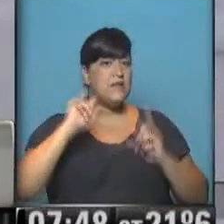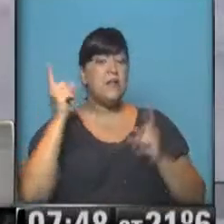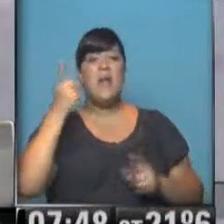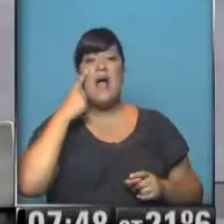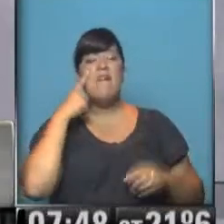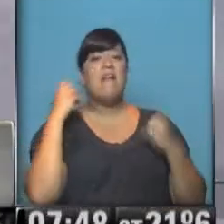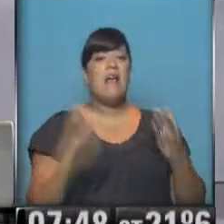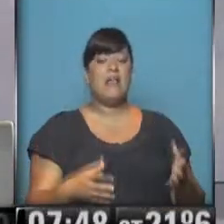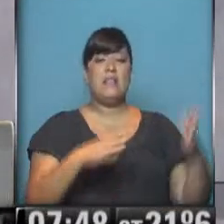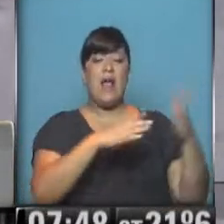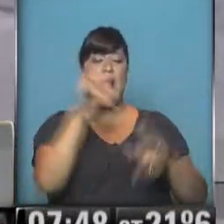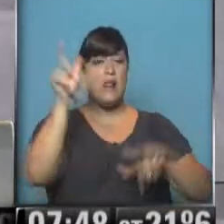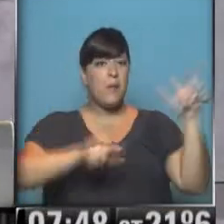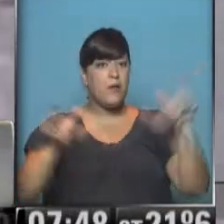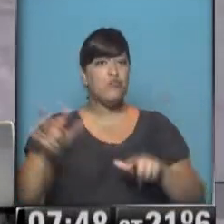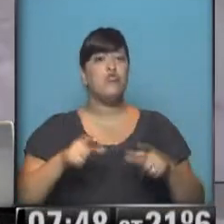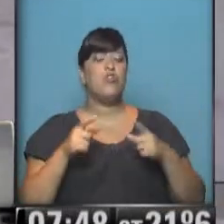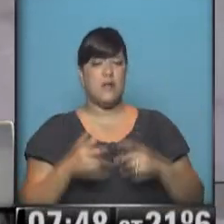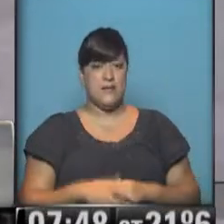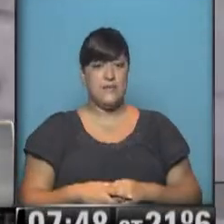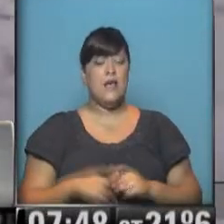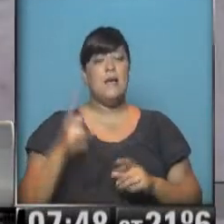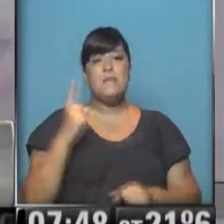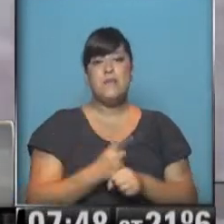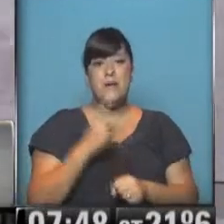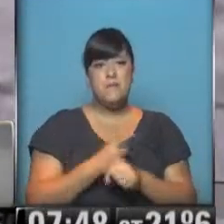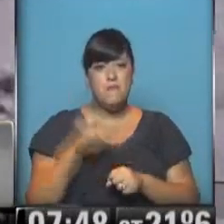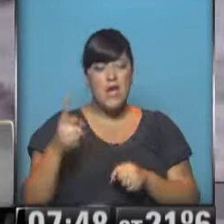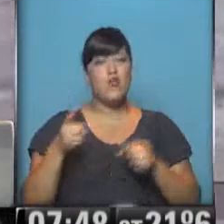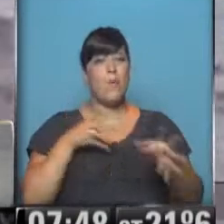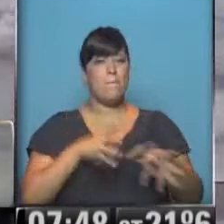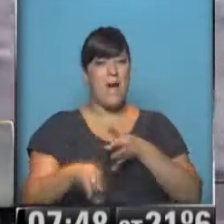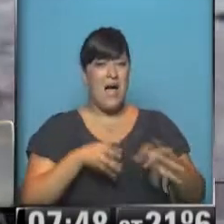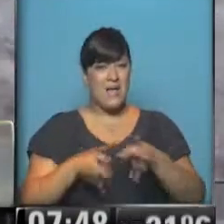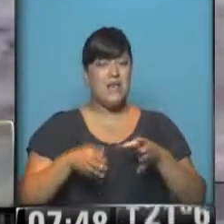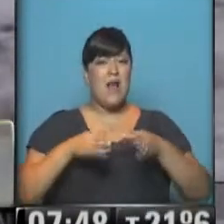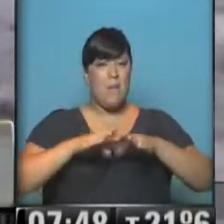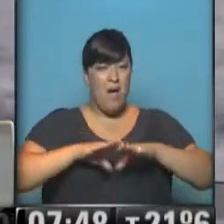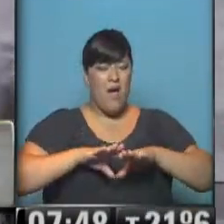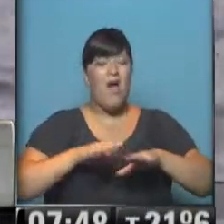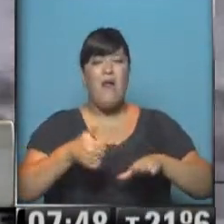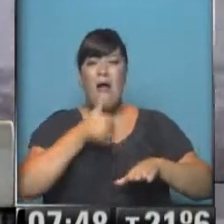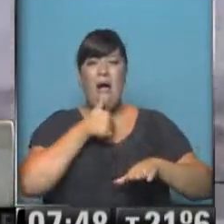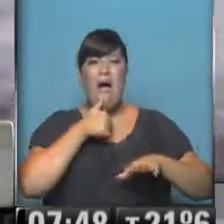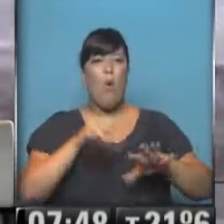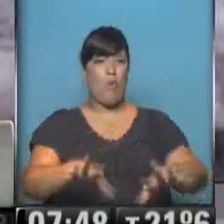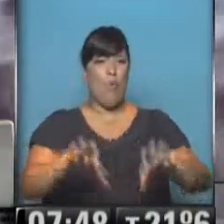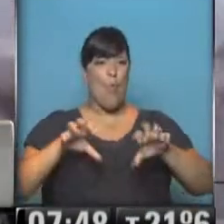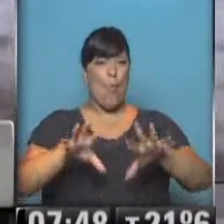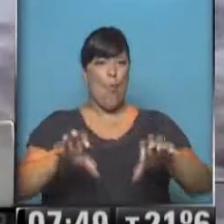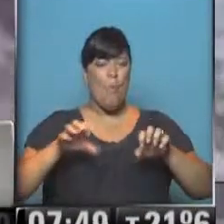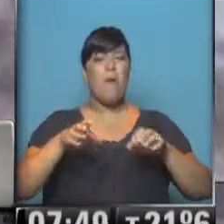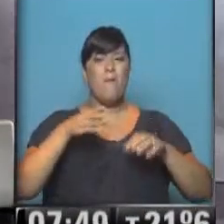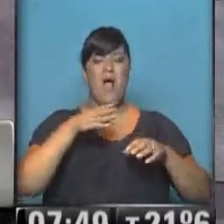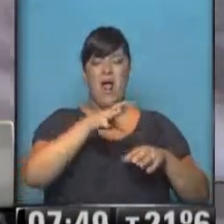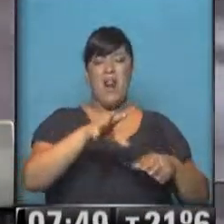y a dónde más necesitamos. Lo primero que estamos haciendo es un trabajo con maquinaria para abrir las calles, para llegar al acceso a todos los barrios, ¿no?